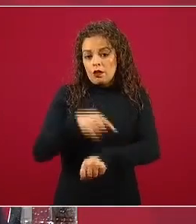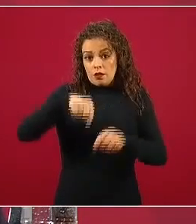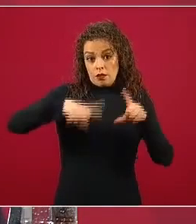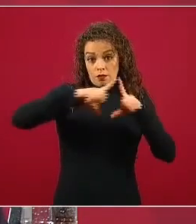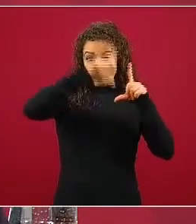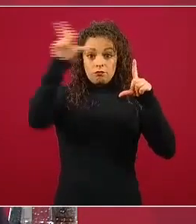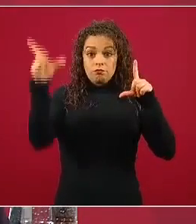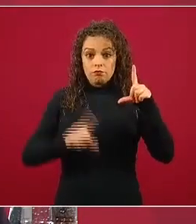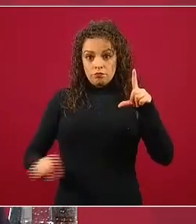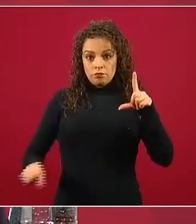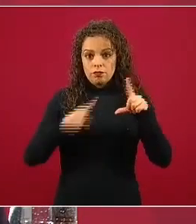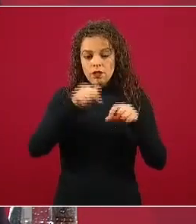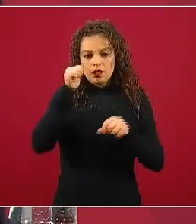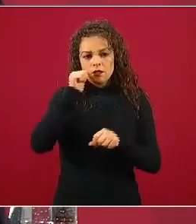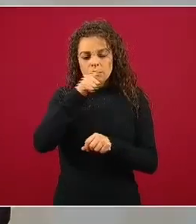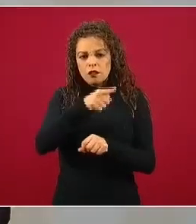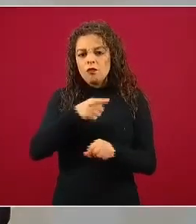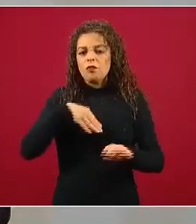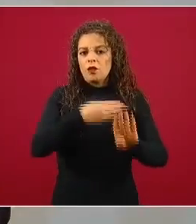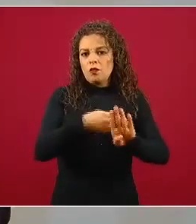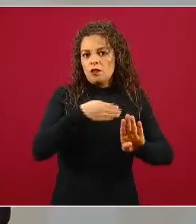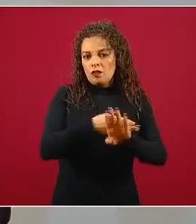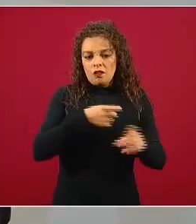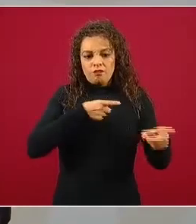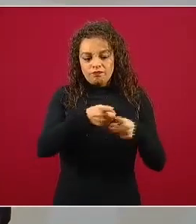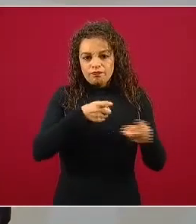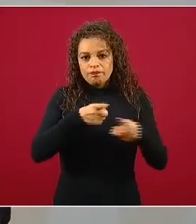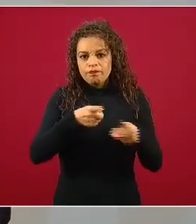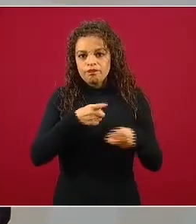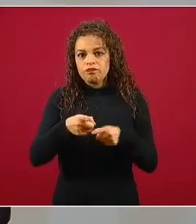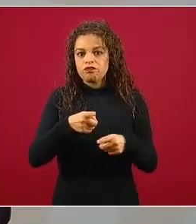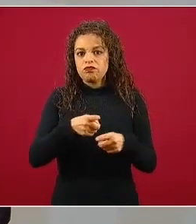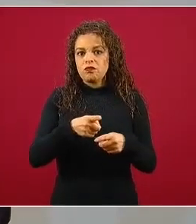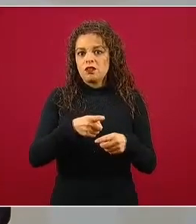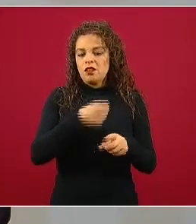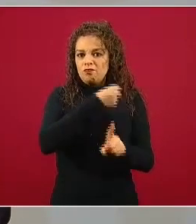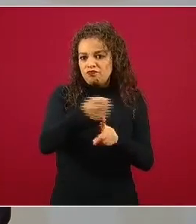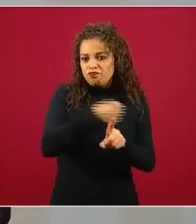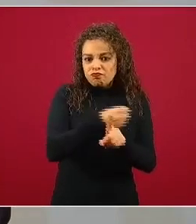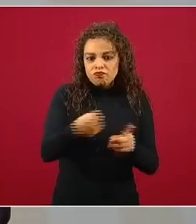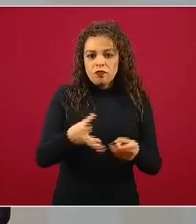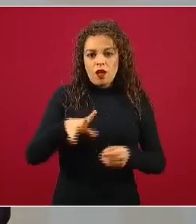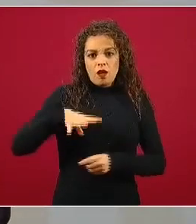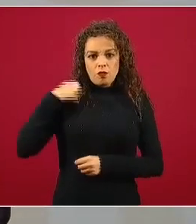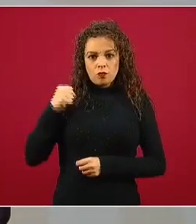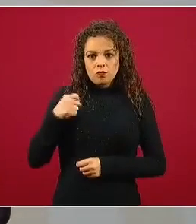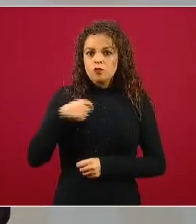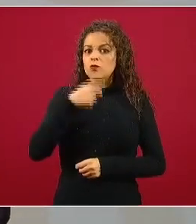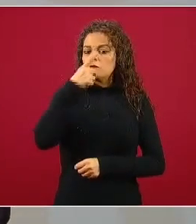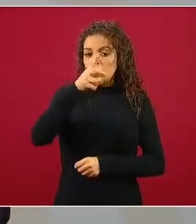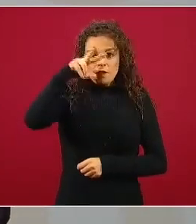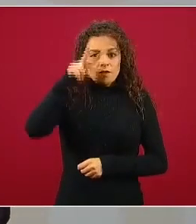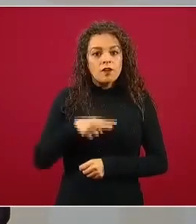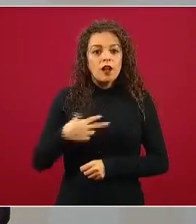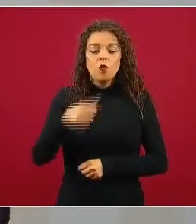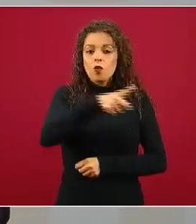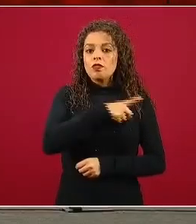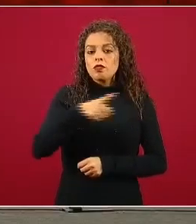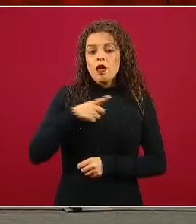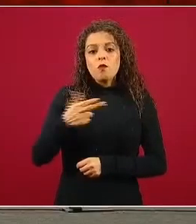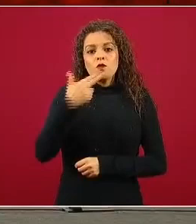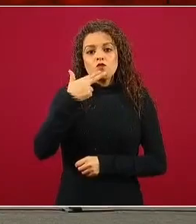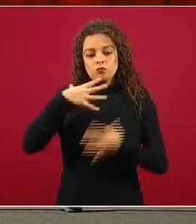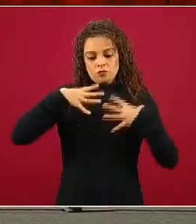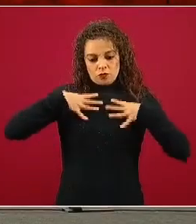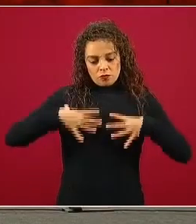y yo desde aquí les quiero decir de frente, usen su uniforme con dignidad y con orgullo, no están solos. Dentro de